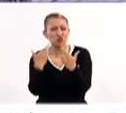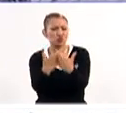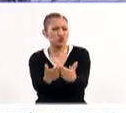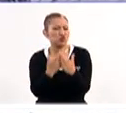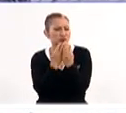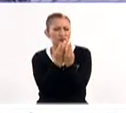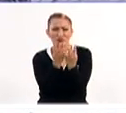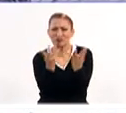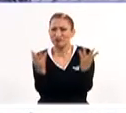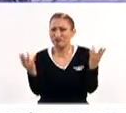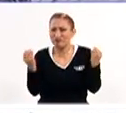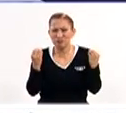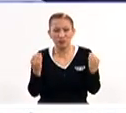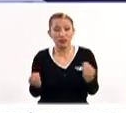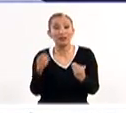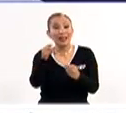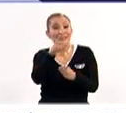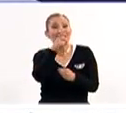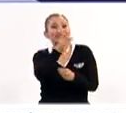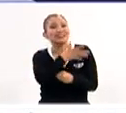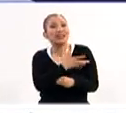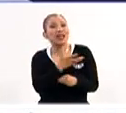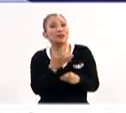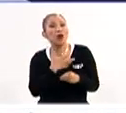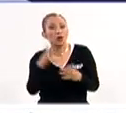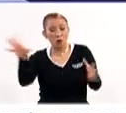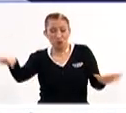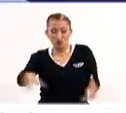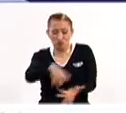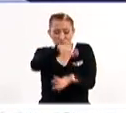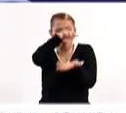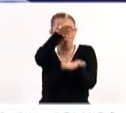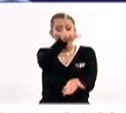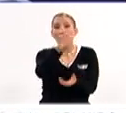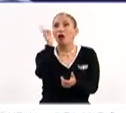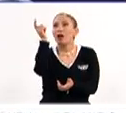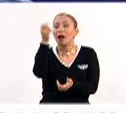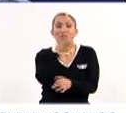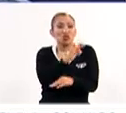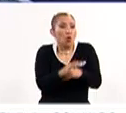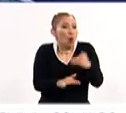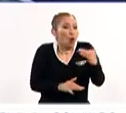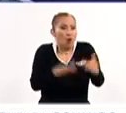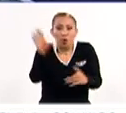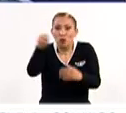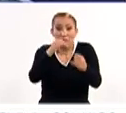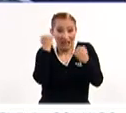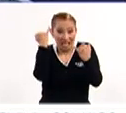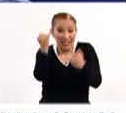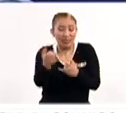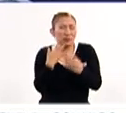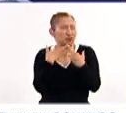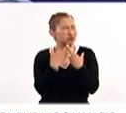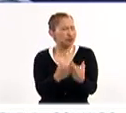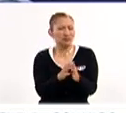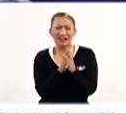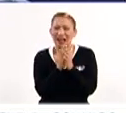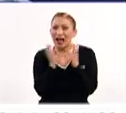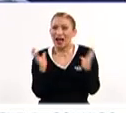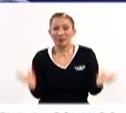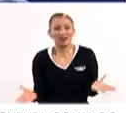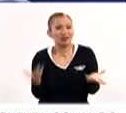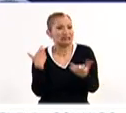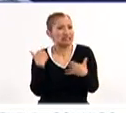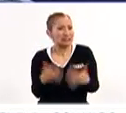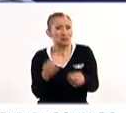vastísima. Realmente poder decir que tenemos una copilación, pues ojalá y pudiéramos tener de todo realmente, pero es tan grande,